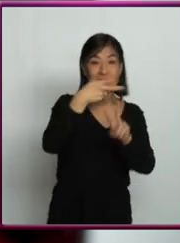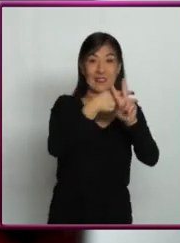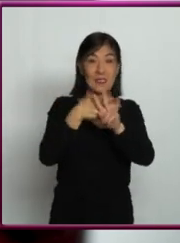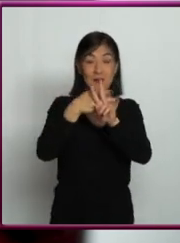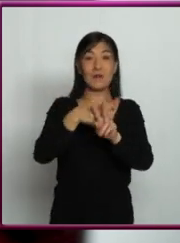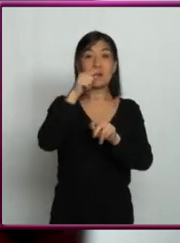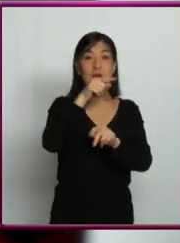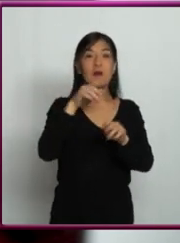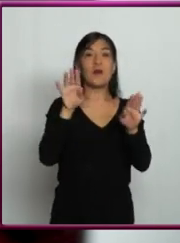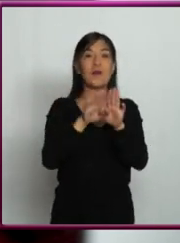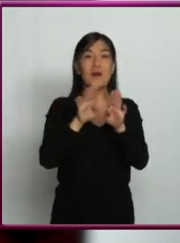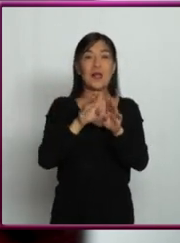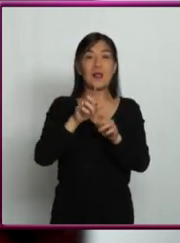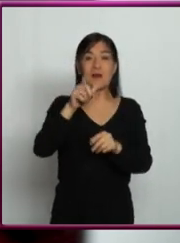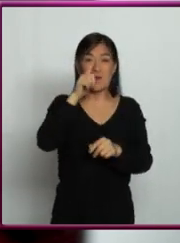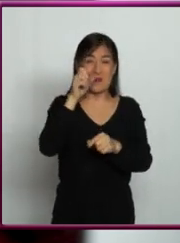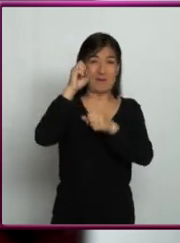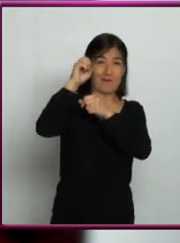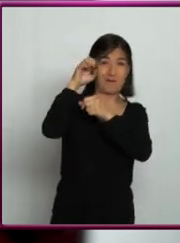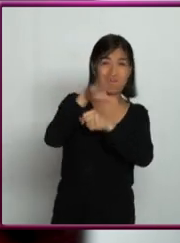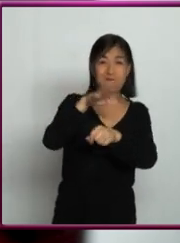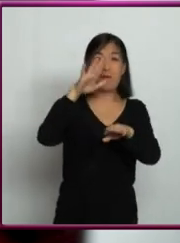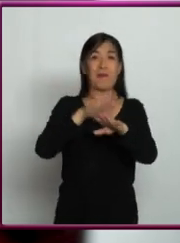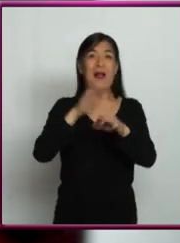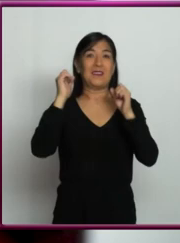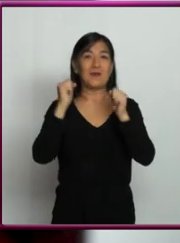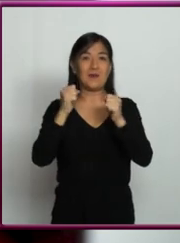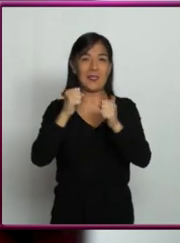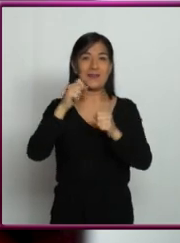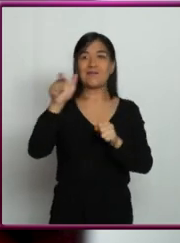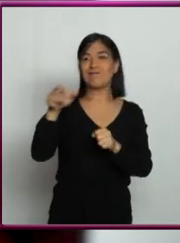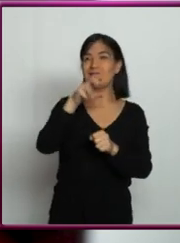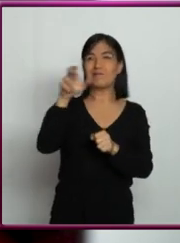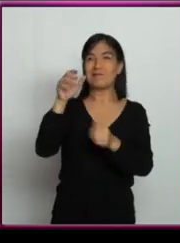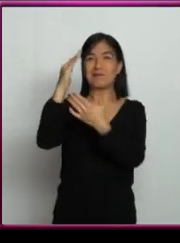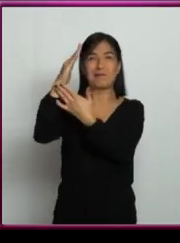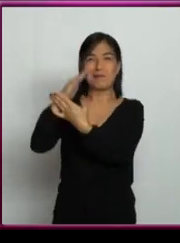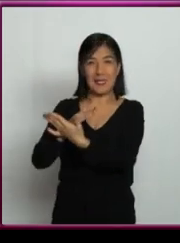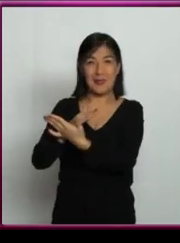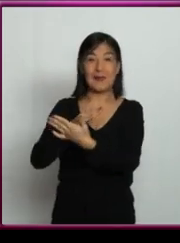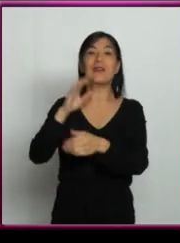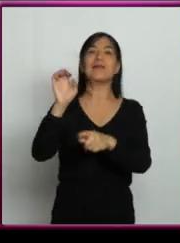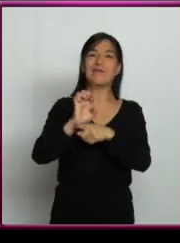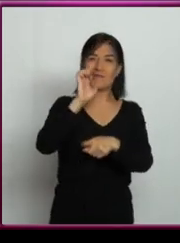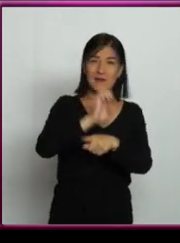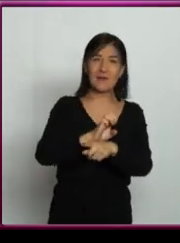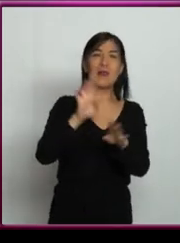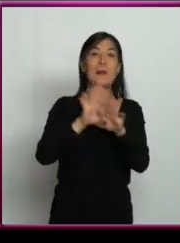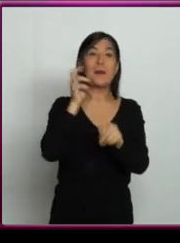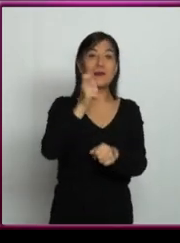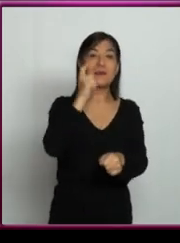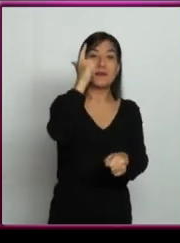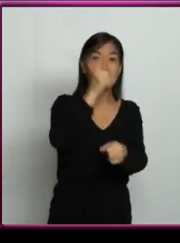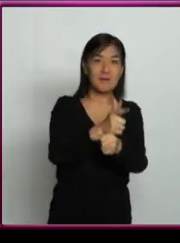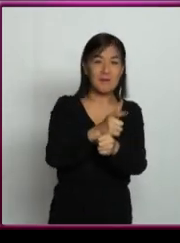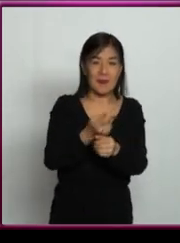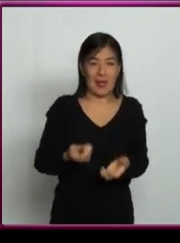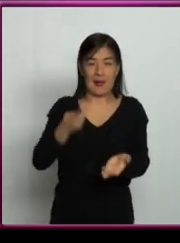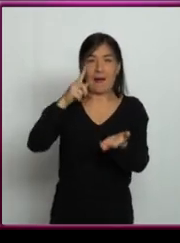estrellas emiten una cantidad de luz muchísimo mayor que la que reflejan los planetas. Entonces, realmente los descubrimientos